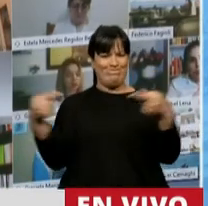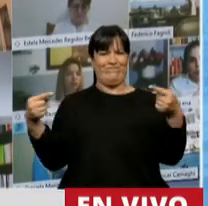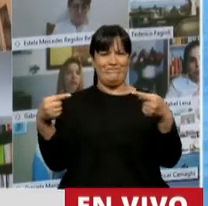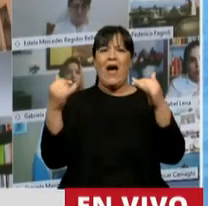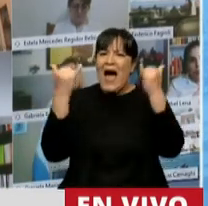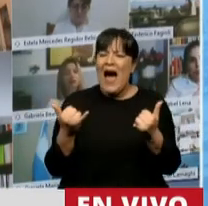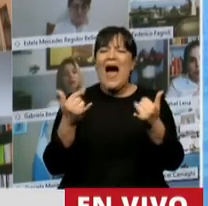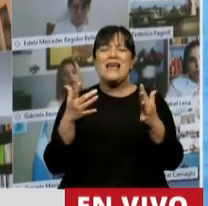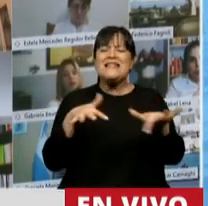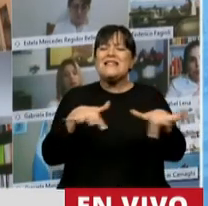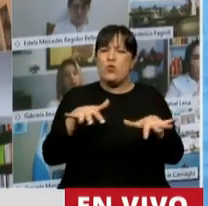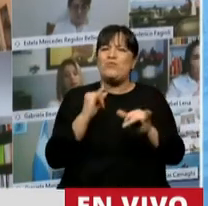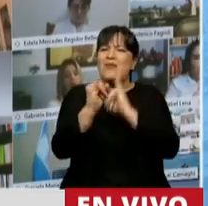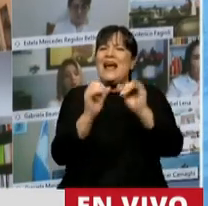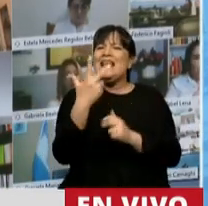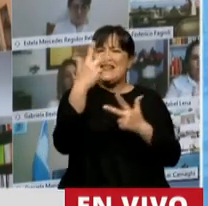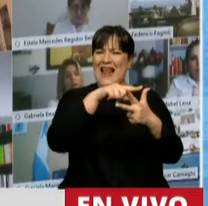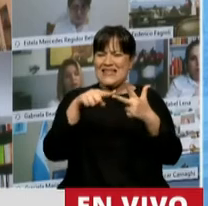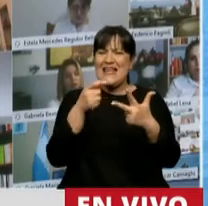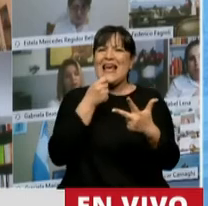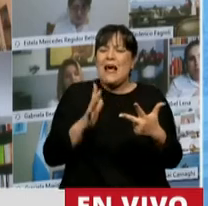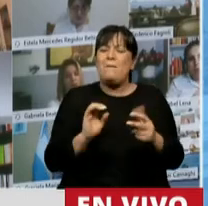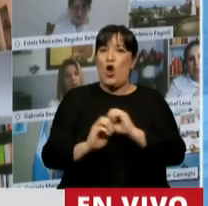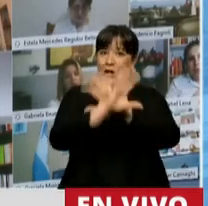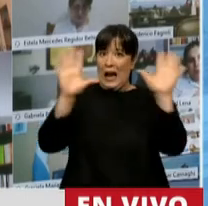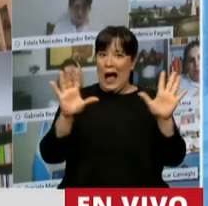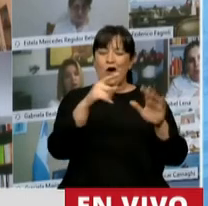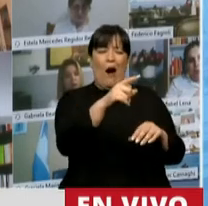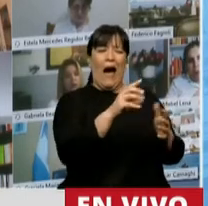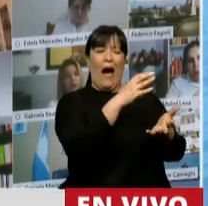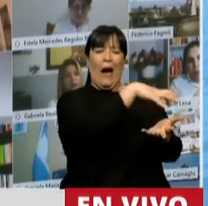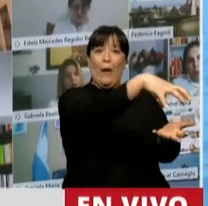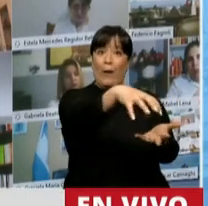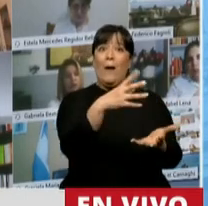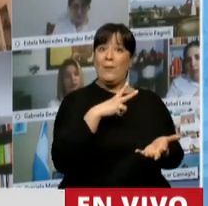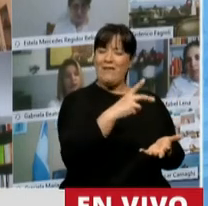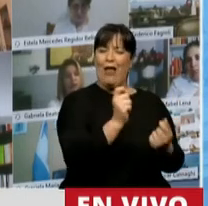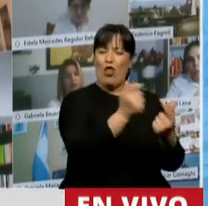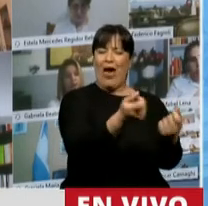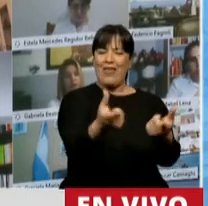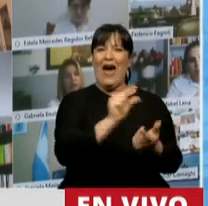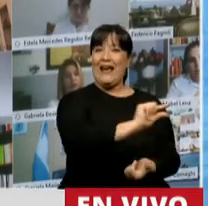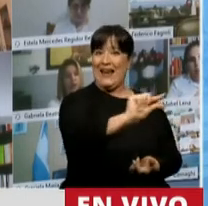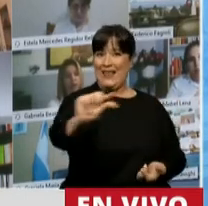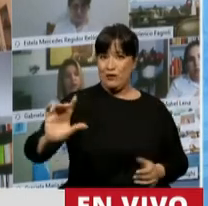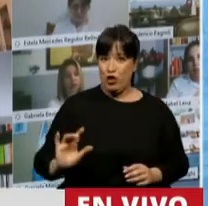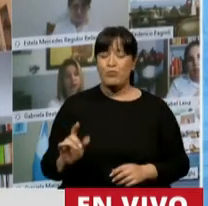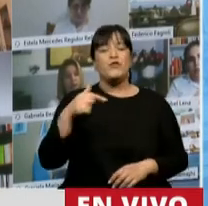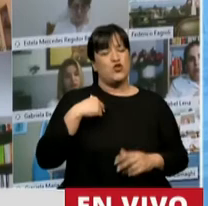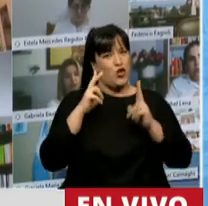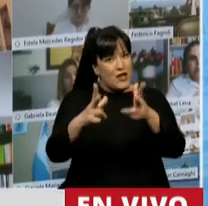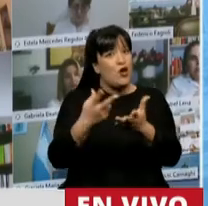yo enseguida voy a dar 3 ejemplos claros, e incentiva a los privados a que otorguen créditos. Cuando hablamos de los privados, vuelvo a repetir,